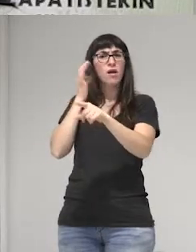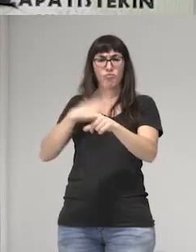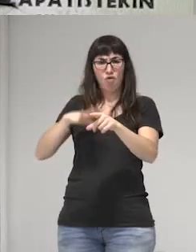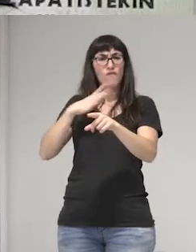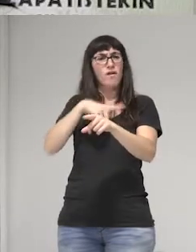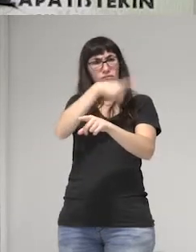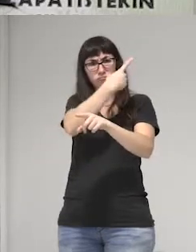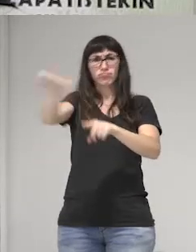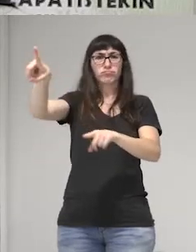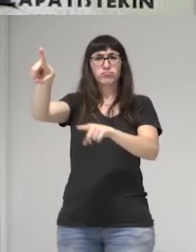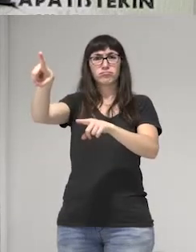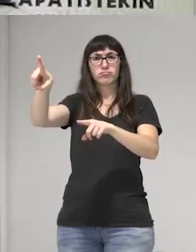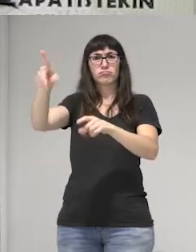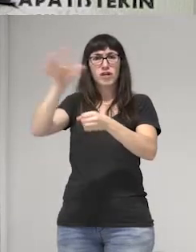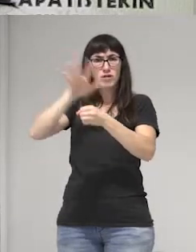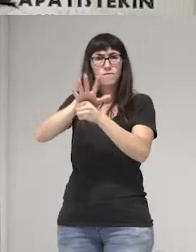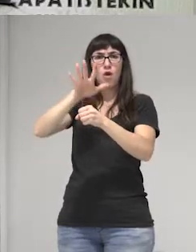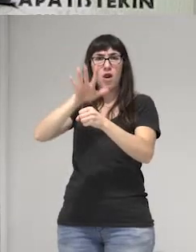para que se convoca.